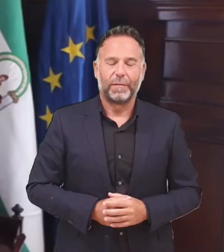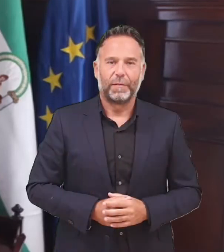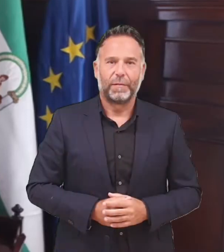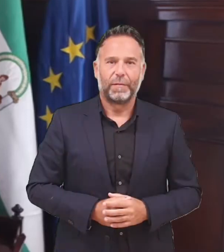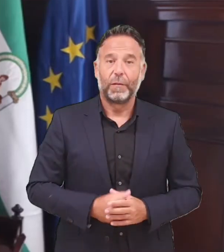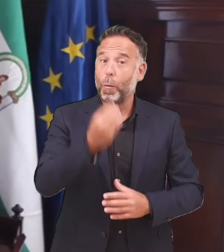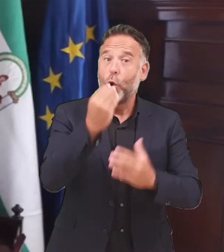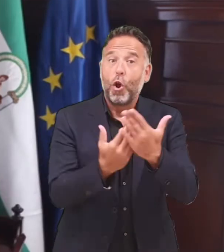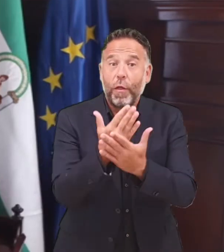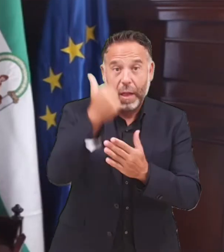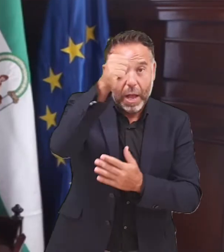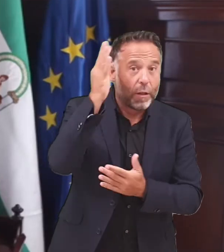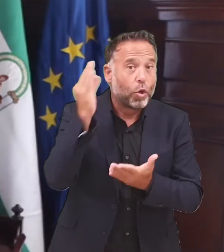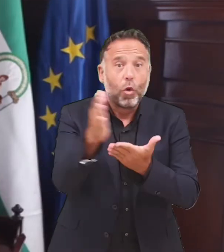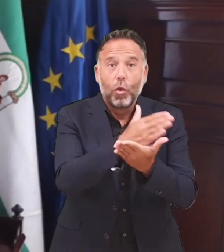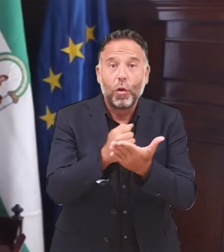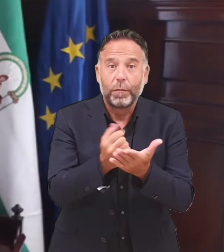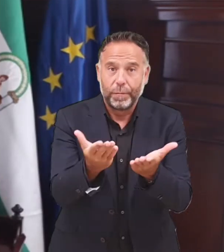Buenos días a todos y a todas.